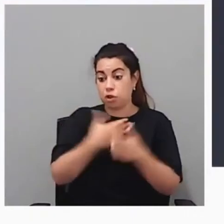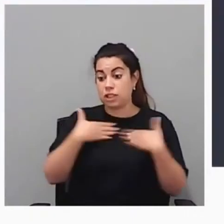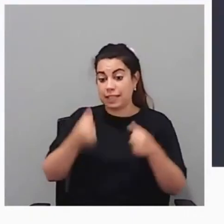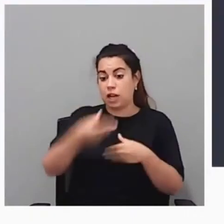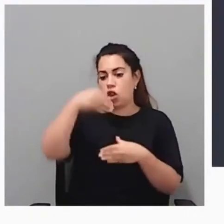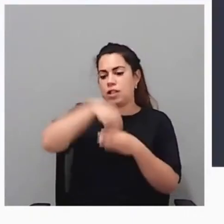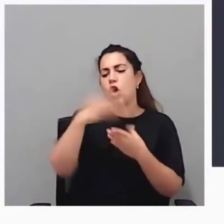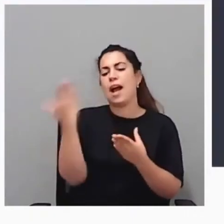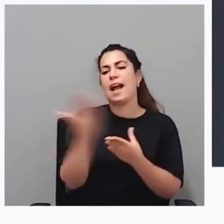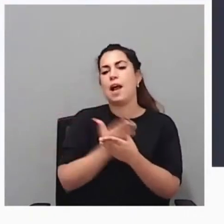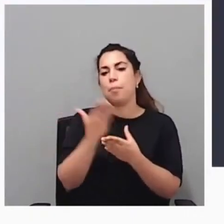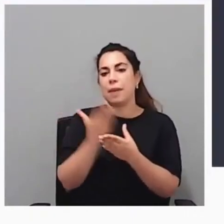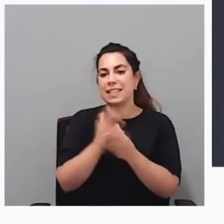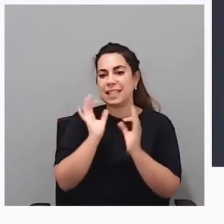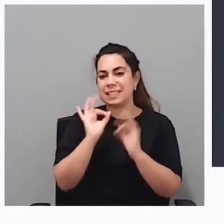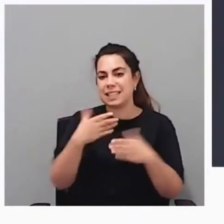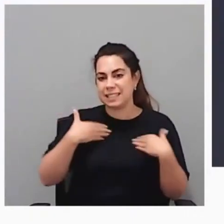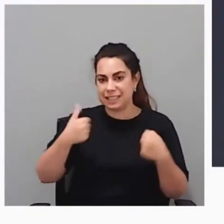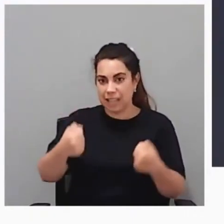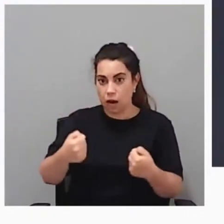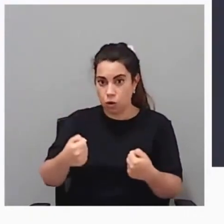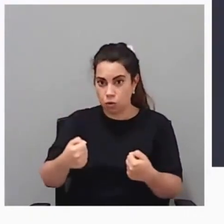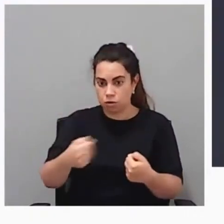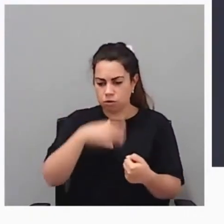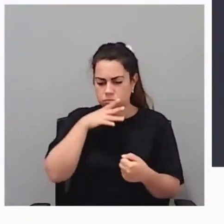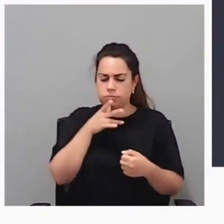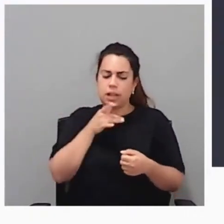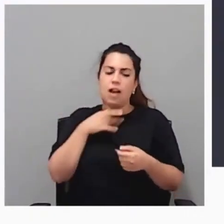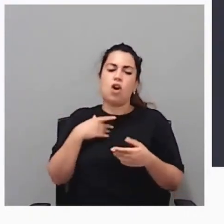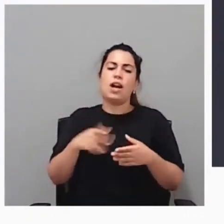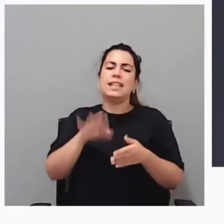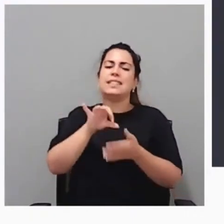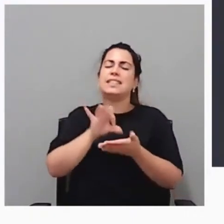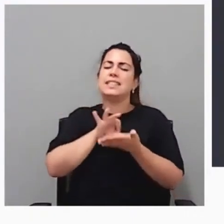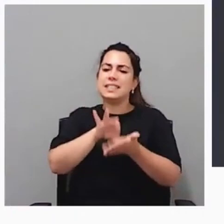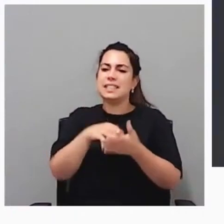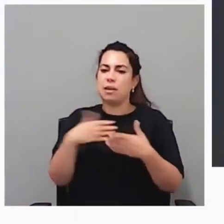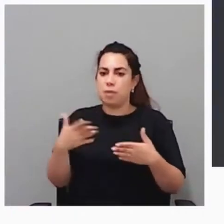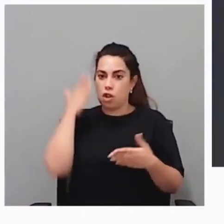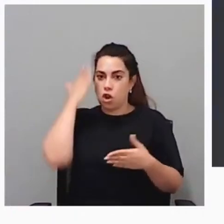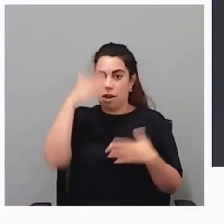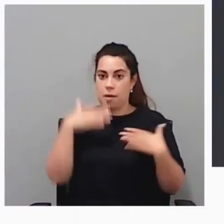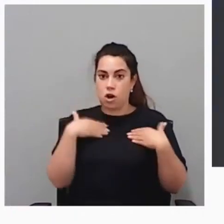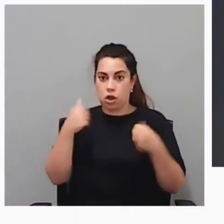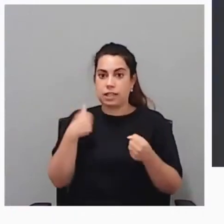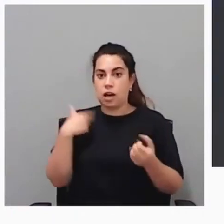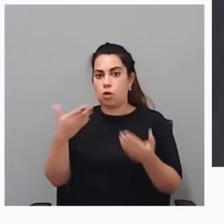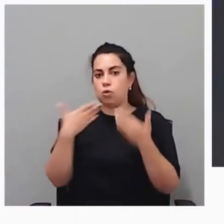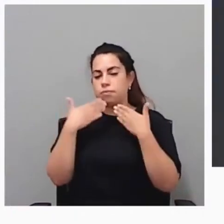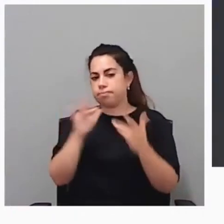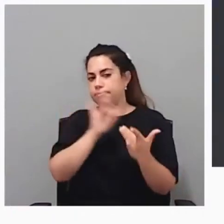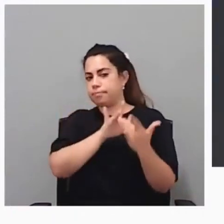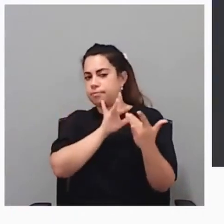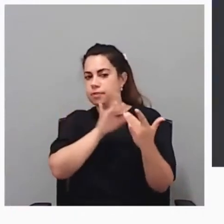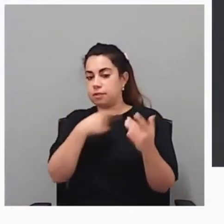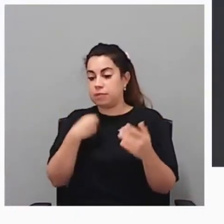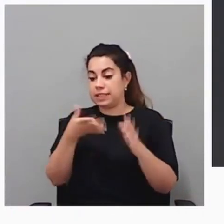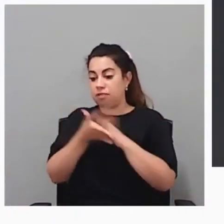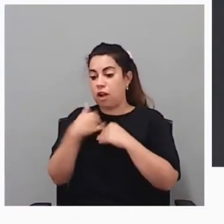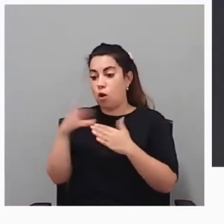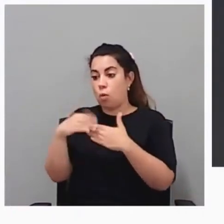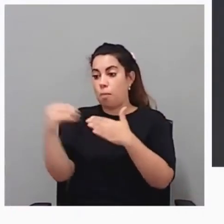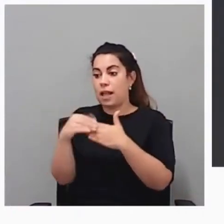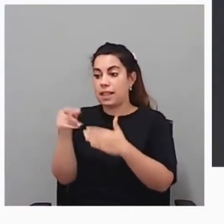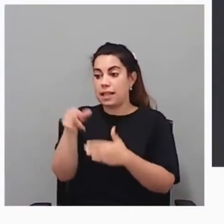Estamos ahora en conversaciones con el Servicio Navarro de Salud y el objetivo sería ya que cuando un paciente de estas características, el profesional